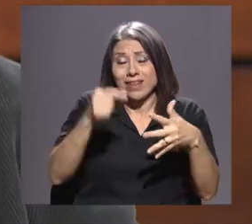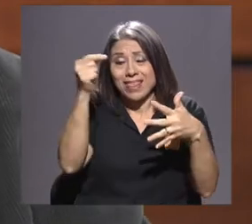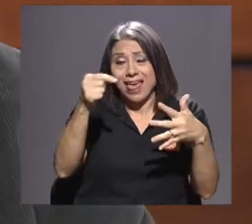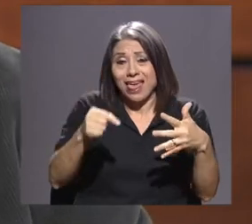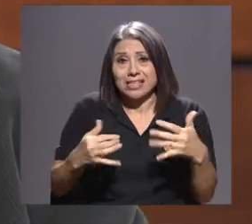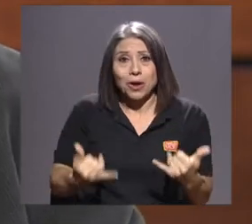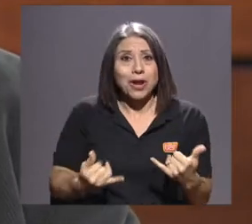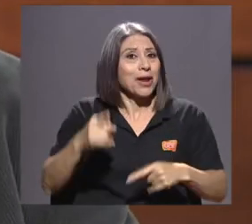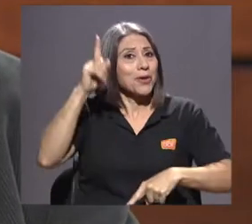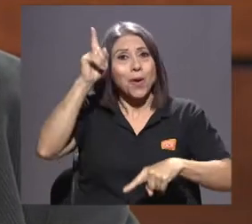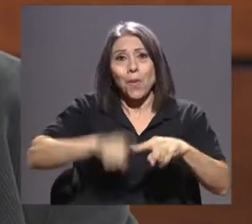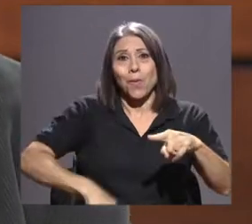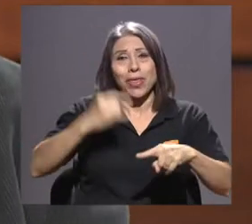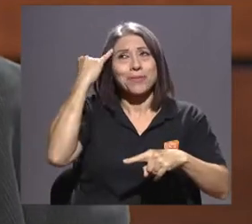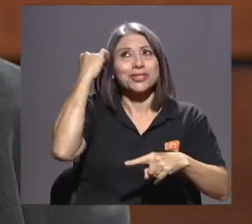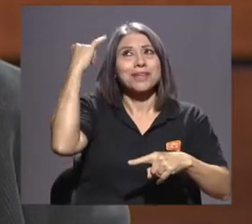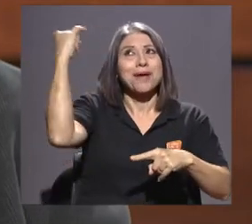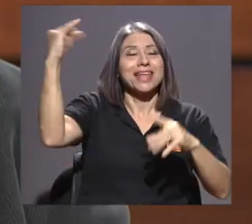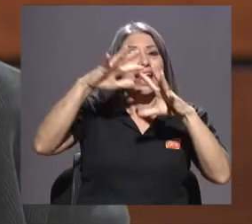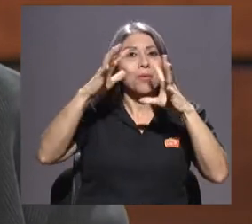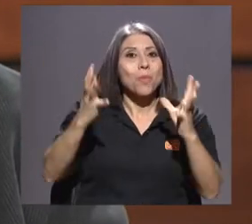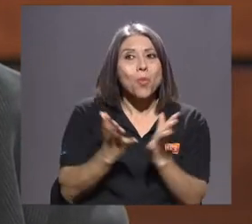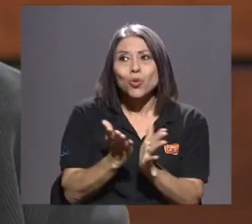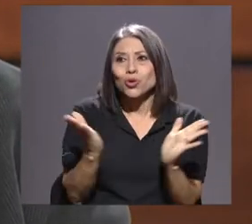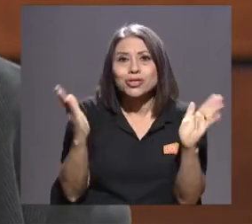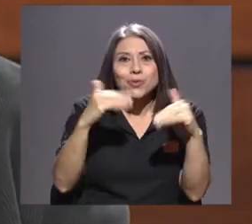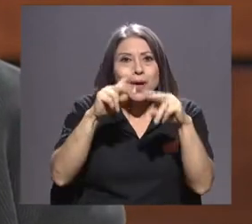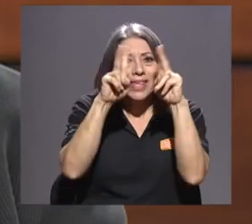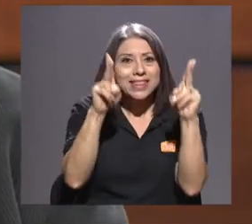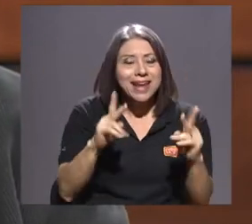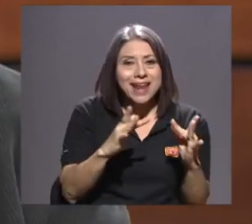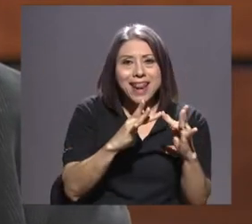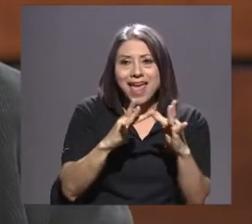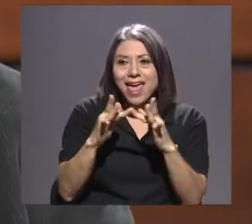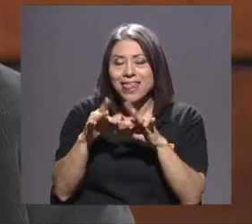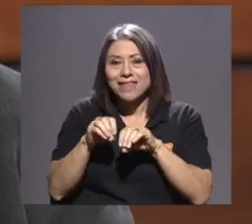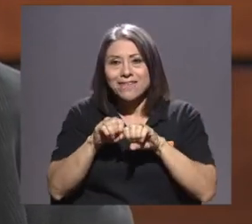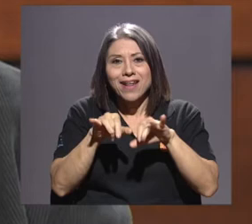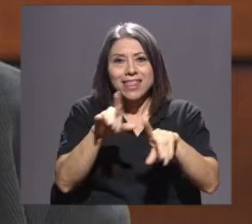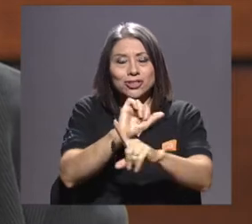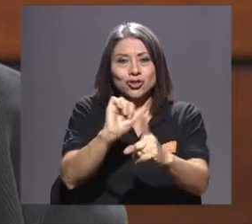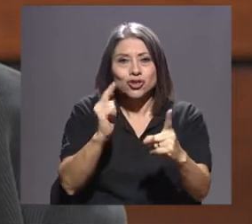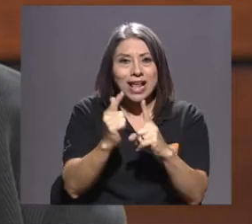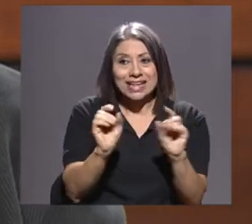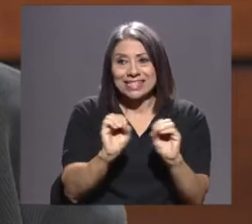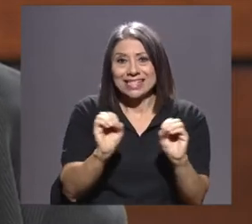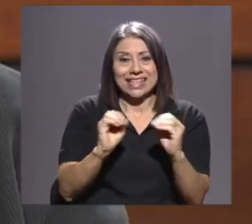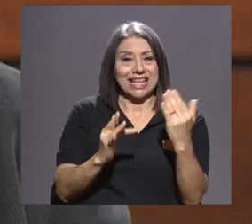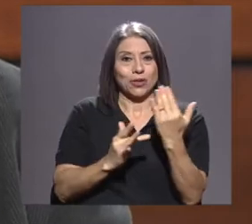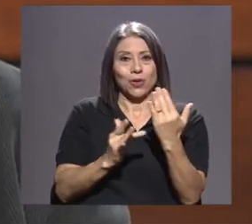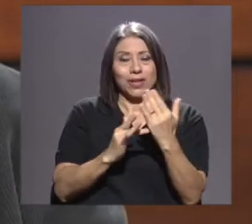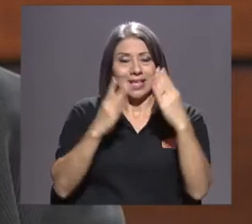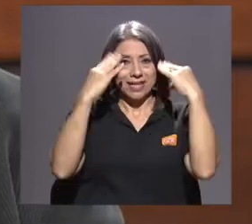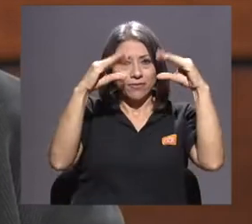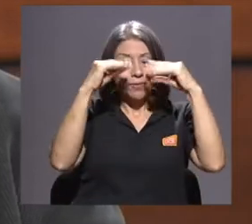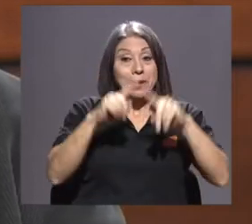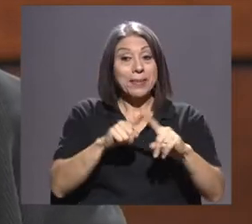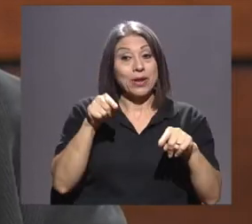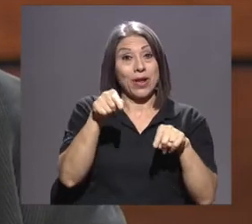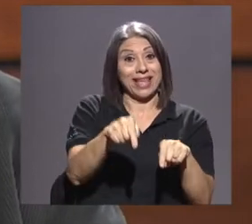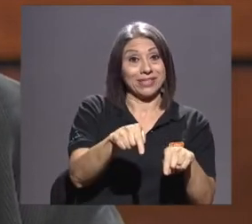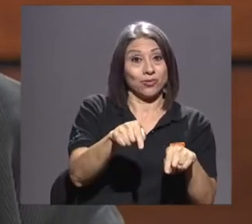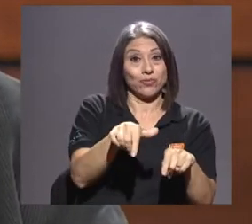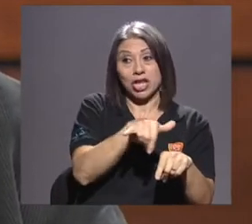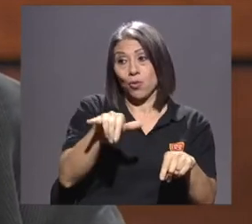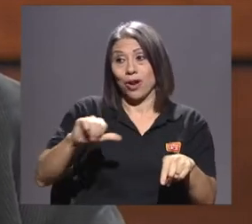mundo sin Internet, sin redes sociales, sin tecnologías de la información. Pero esto, como muchas otras cosas,